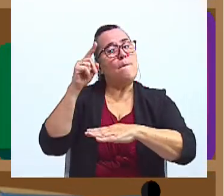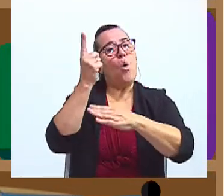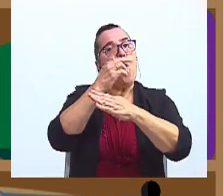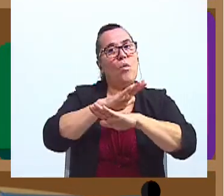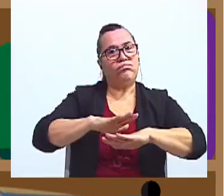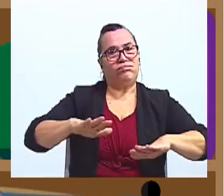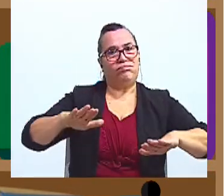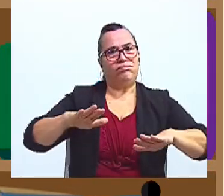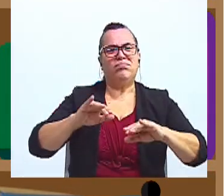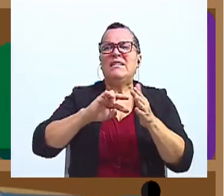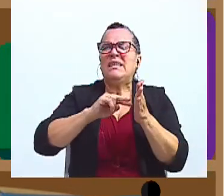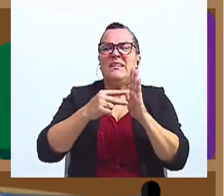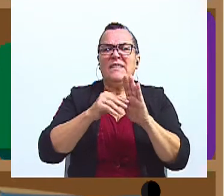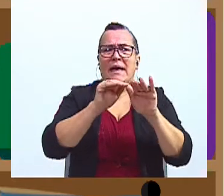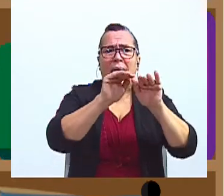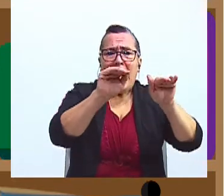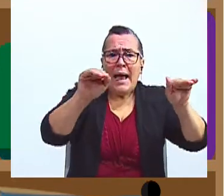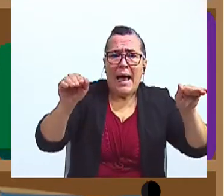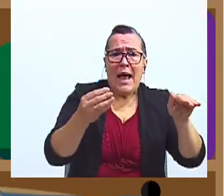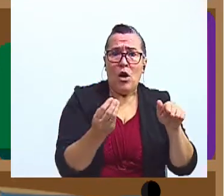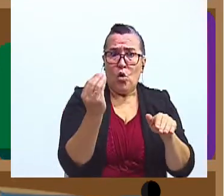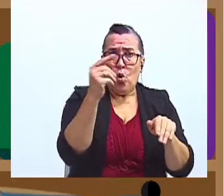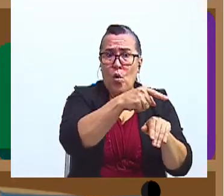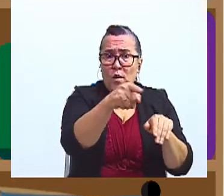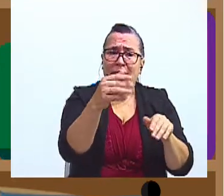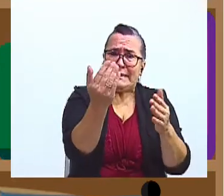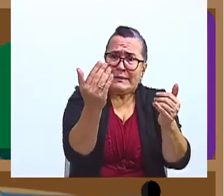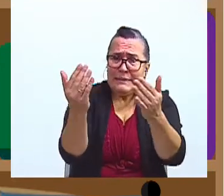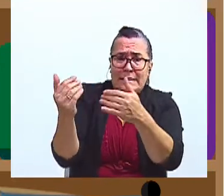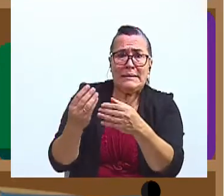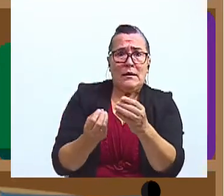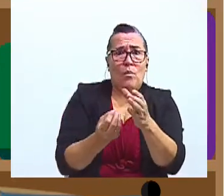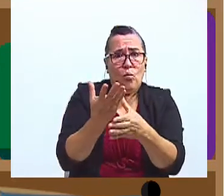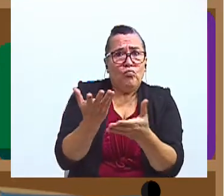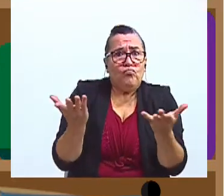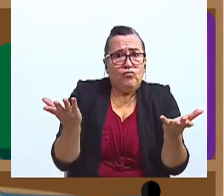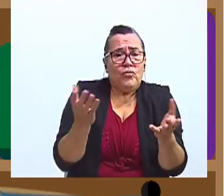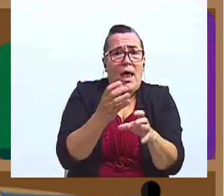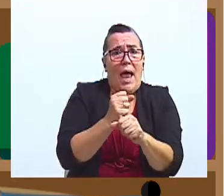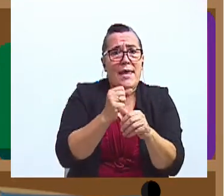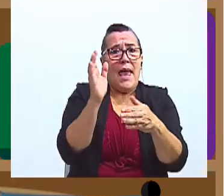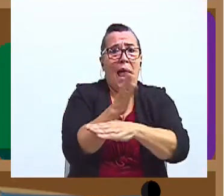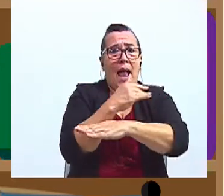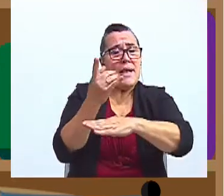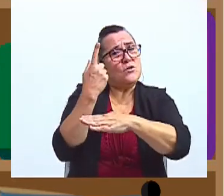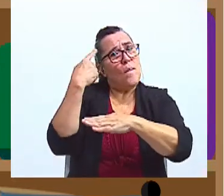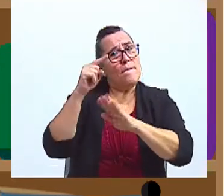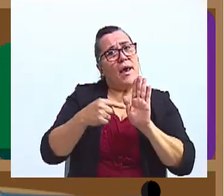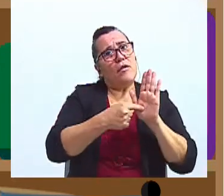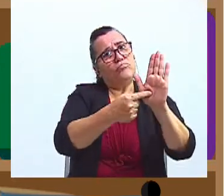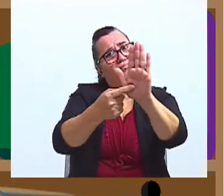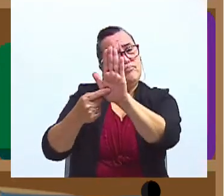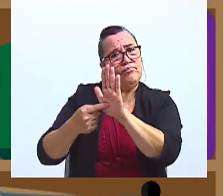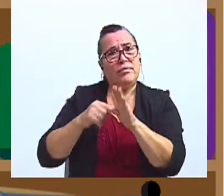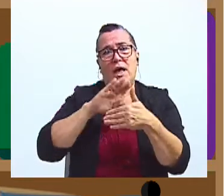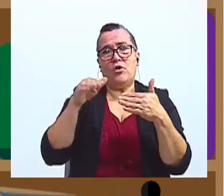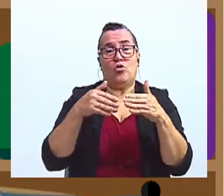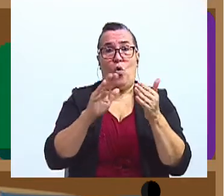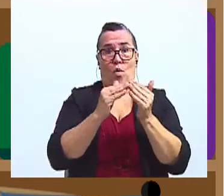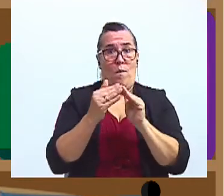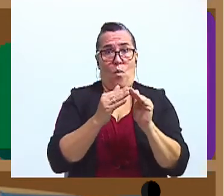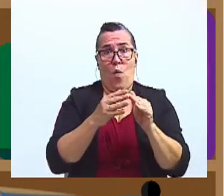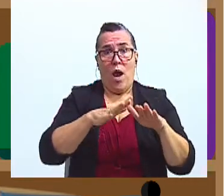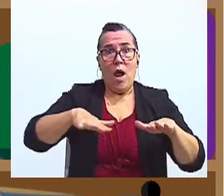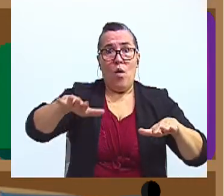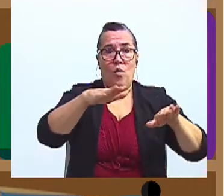llamado a los jóvenes para que produzcan una canción y la puedan elaborar para dársela a todo el pueblo. En este caso,